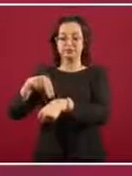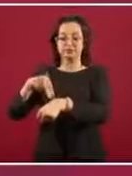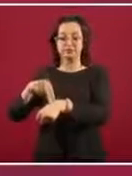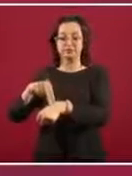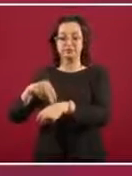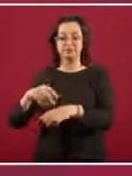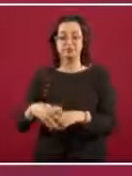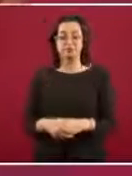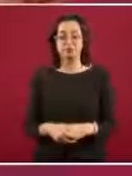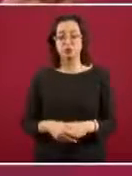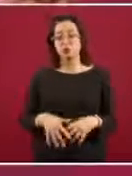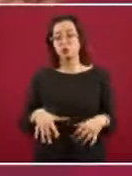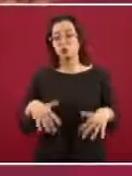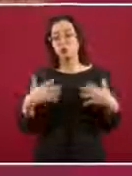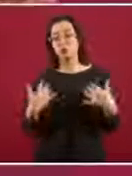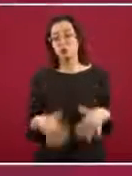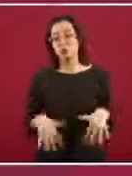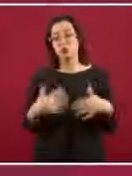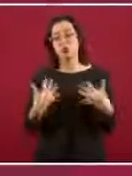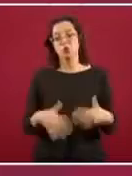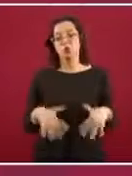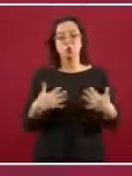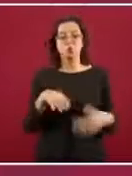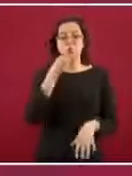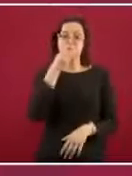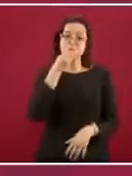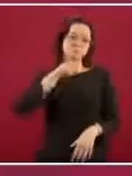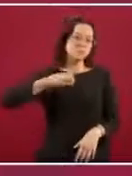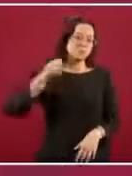Sería extraordinario.